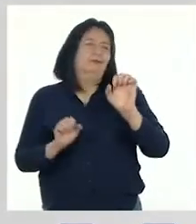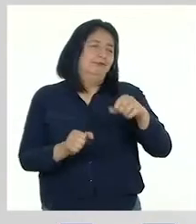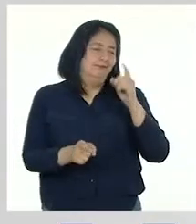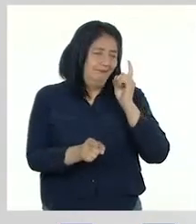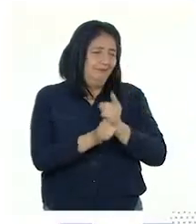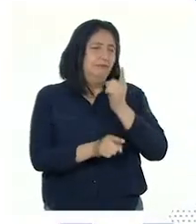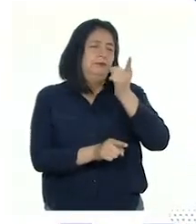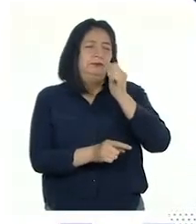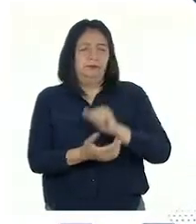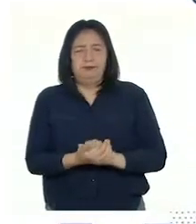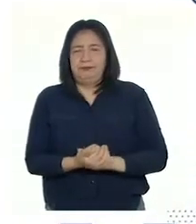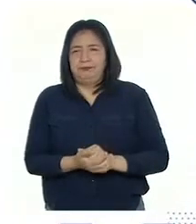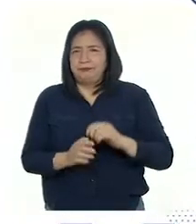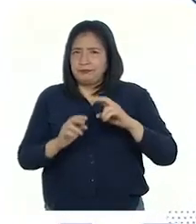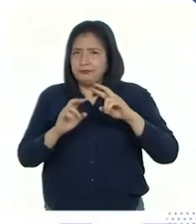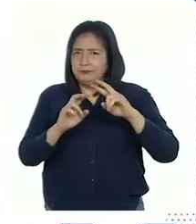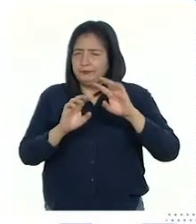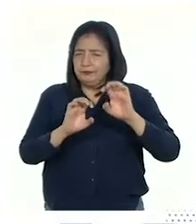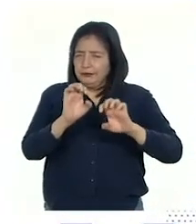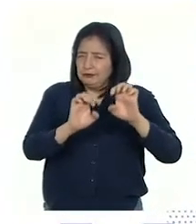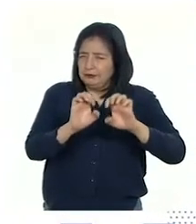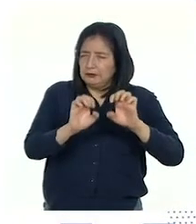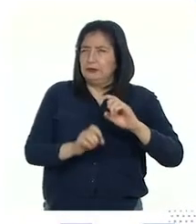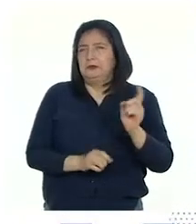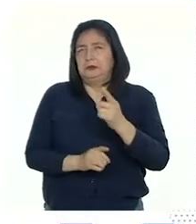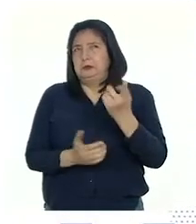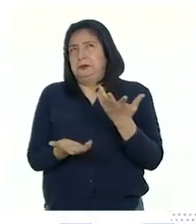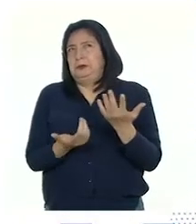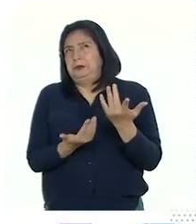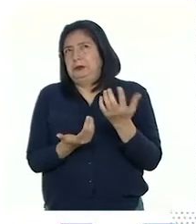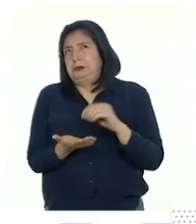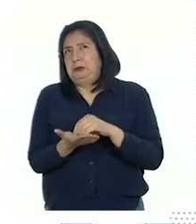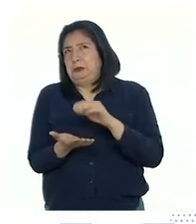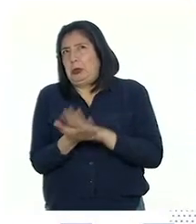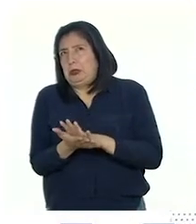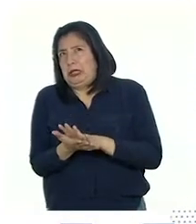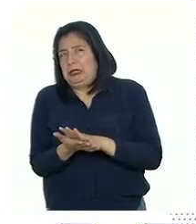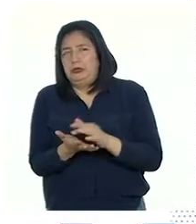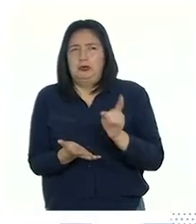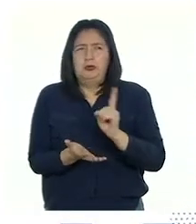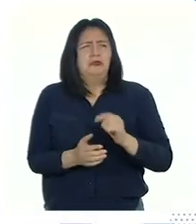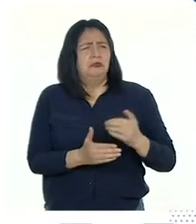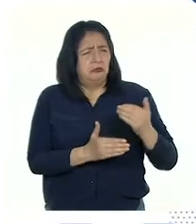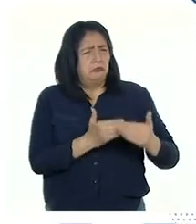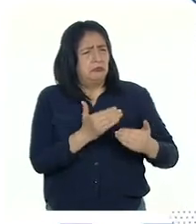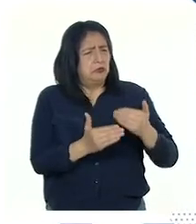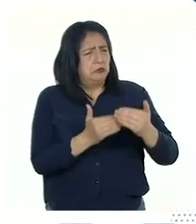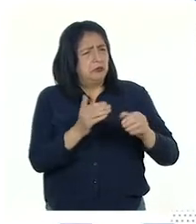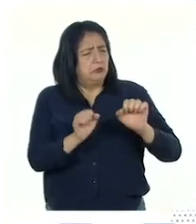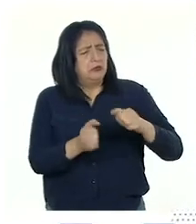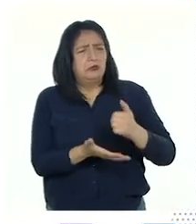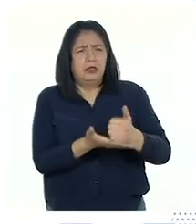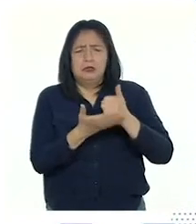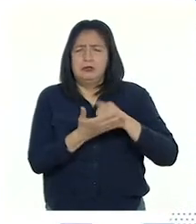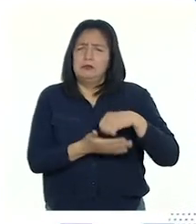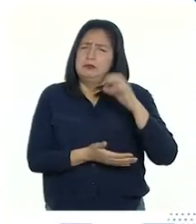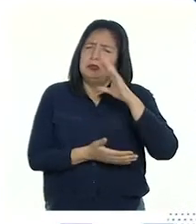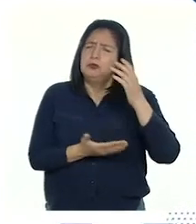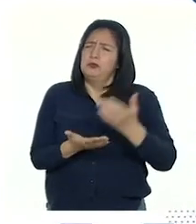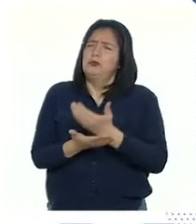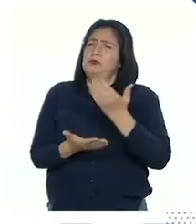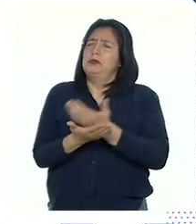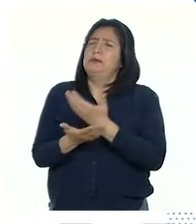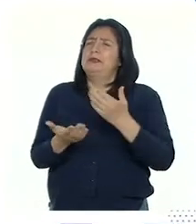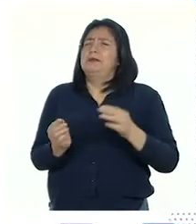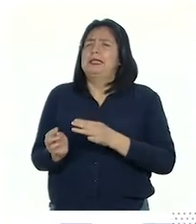Exacto, Patti. La evaluación no solo es esperar una nota, sino es un proceso que debe ayudarnos a buscar nuevas